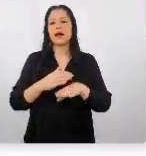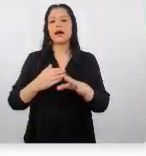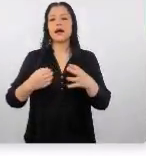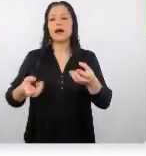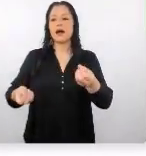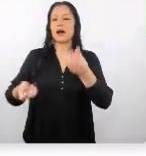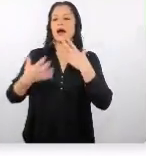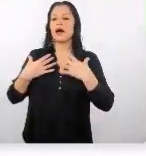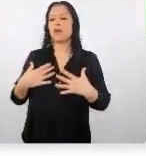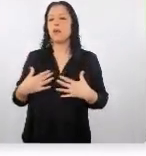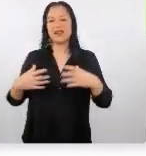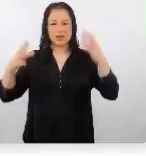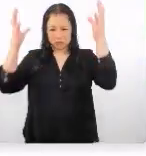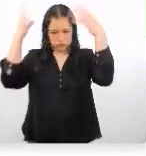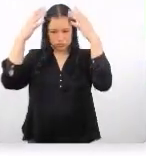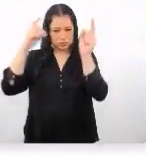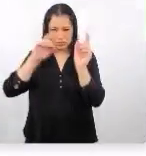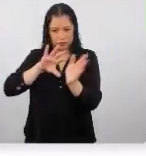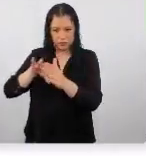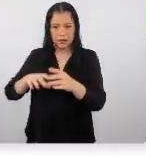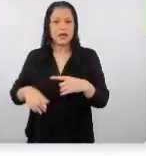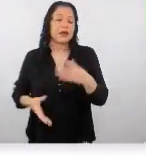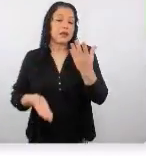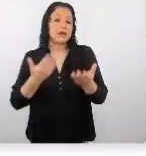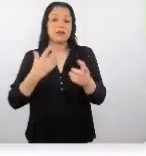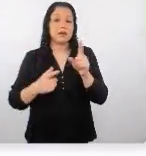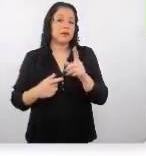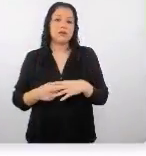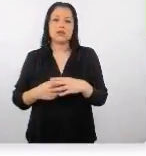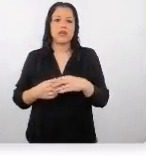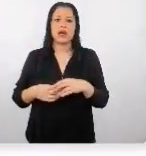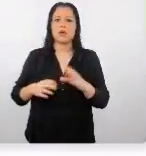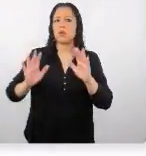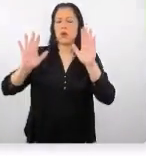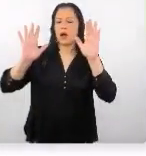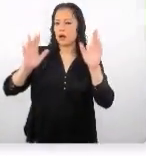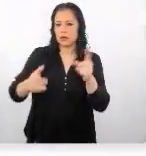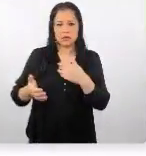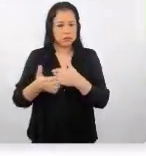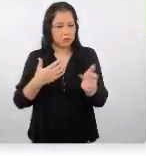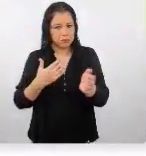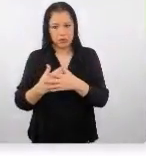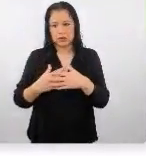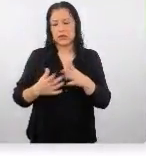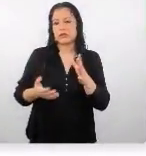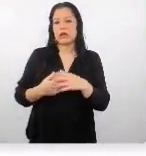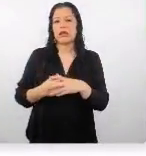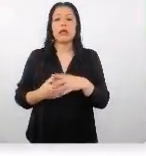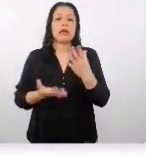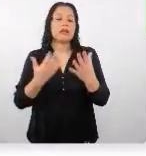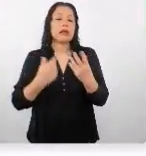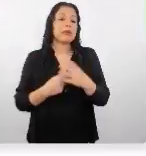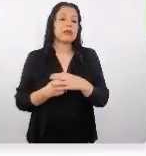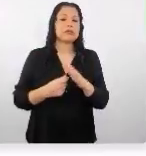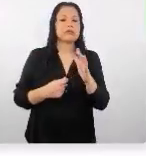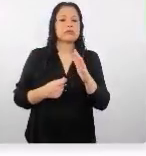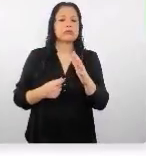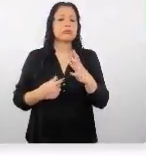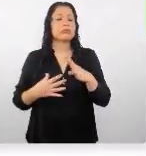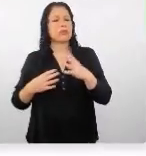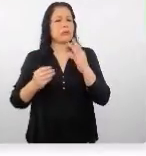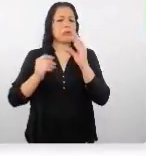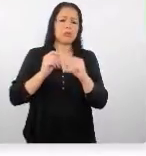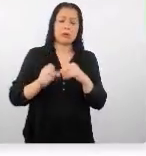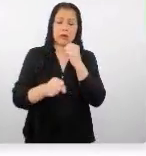así ellos no sean de alta gama sean de una situación económica normal trabajadores